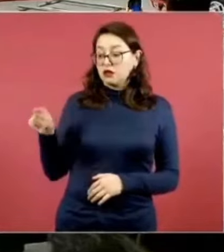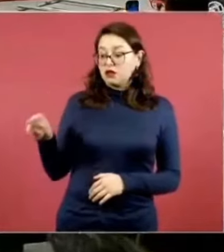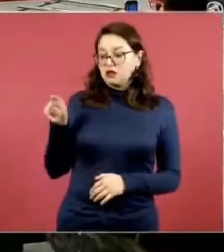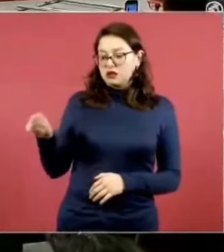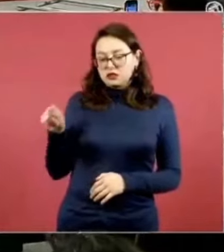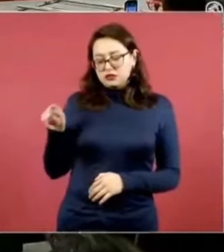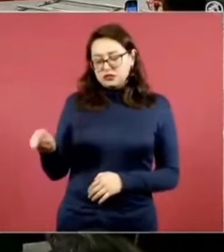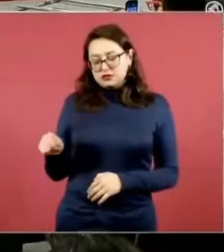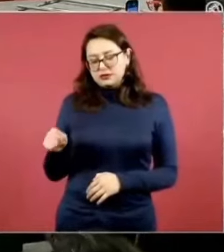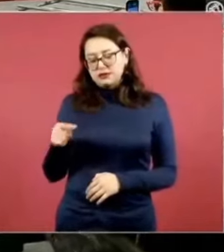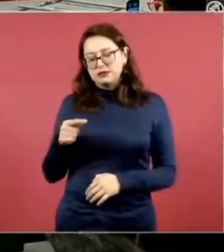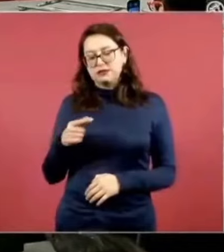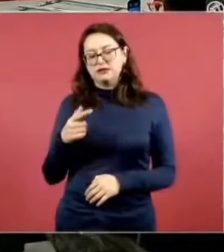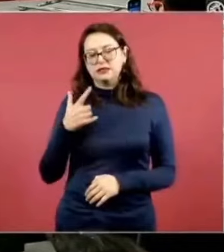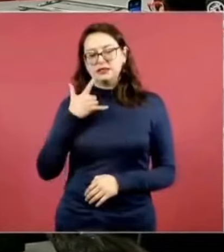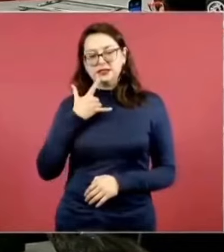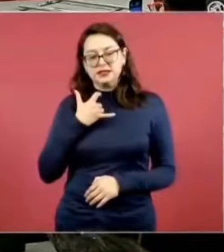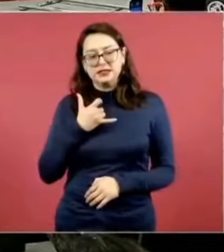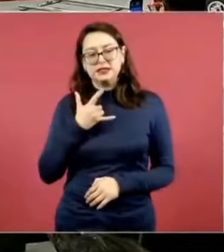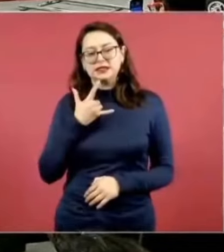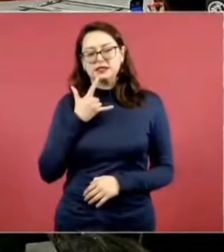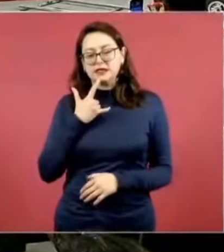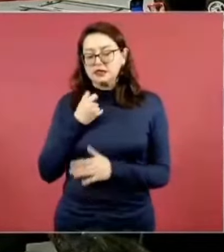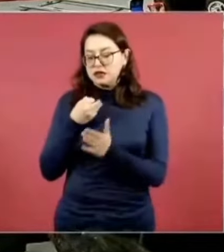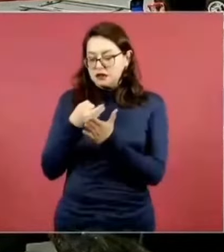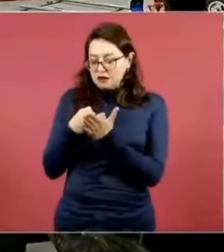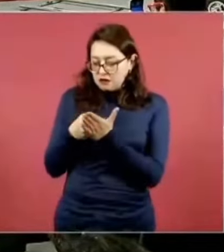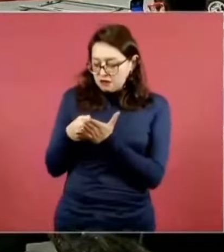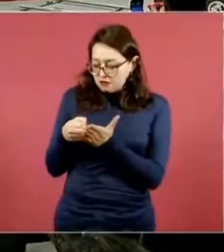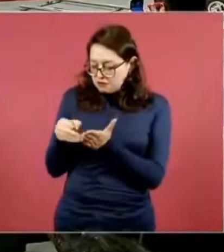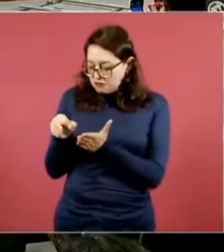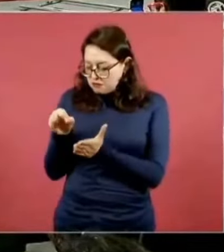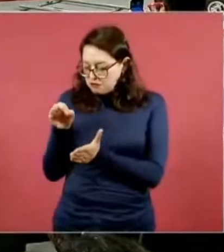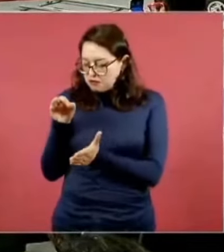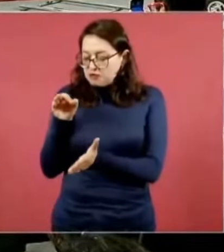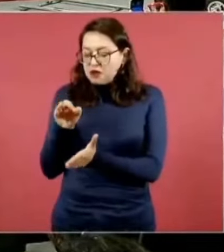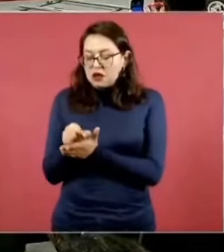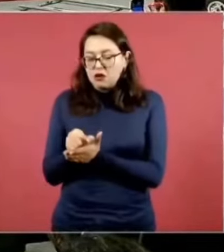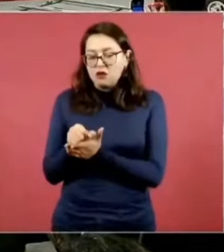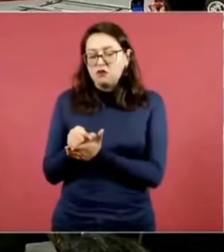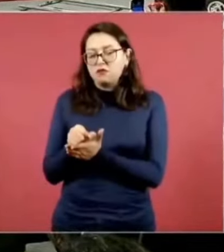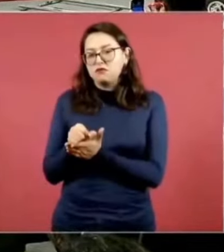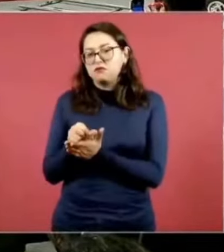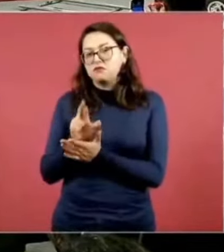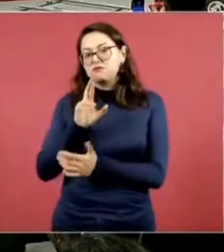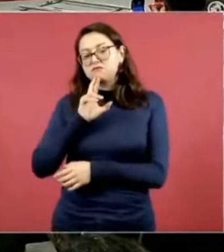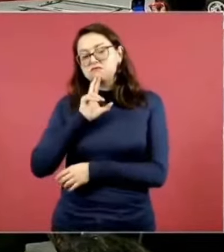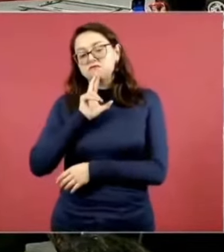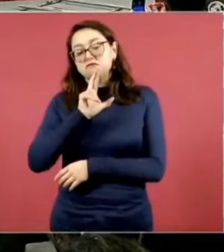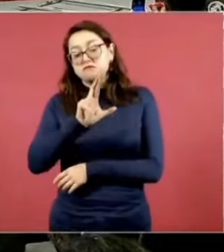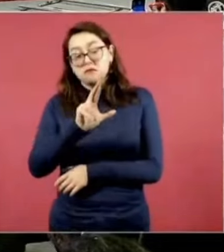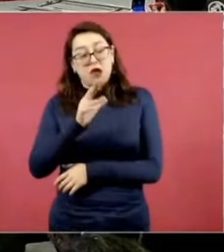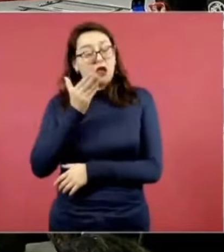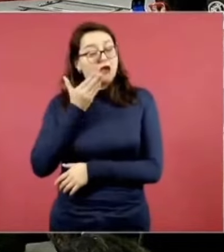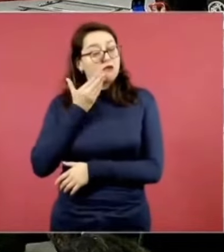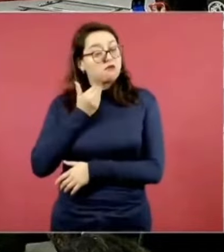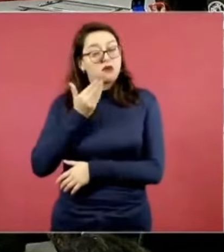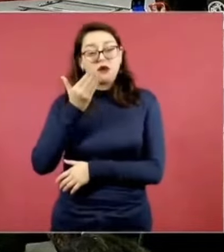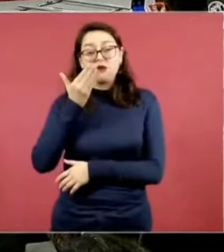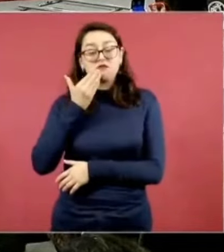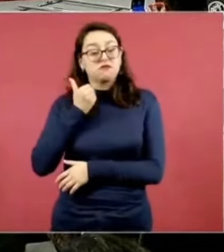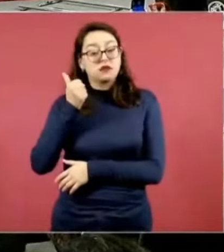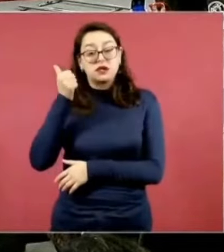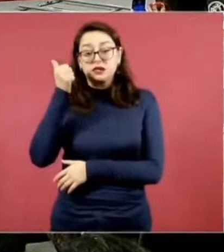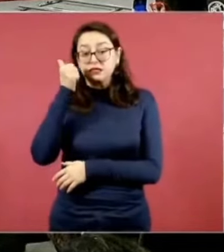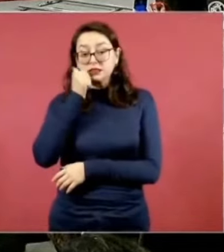apenas si contestaba luego que el señor Mosquera las